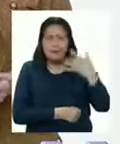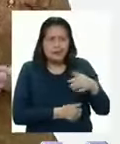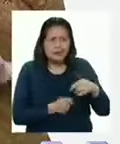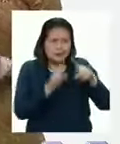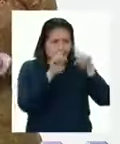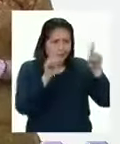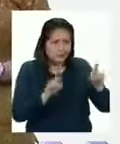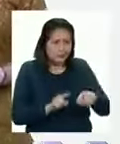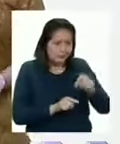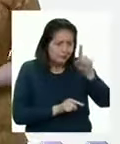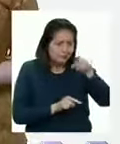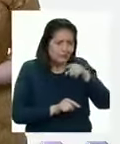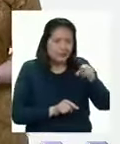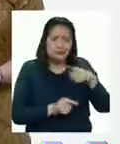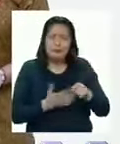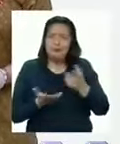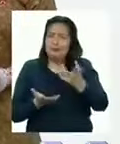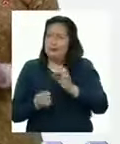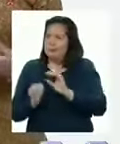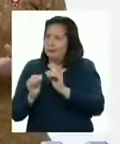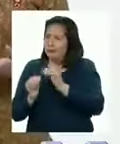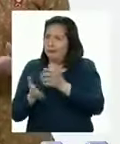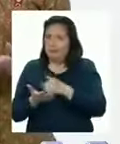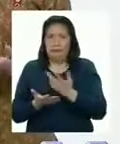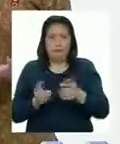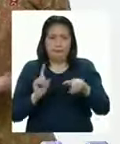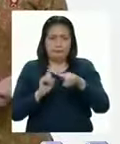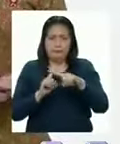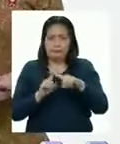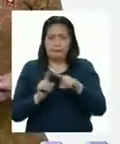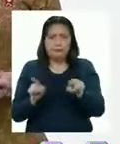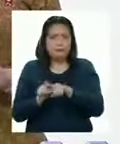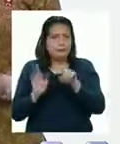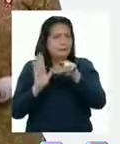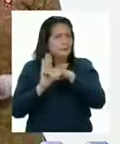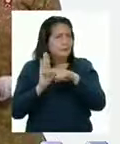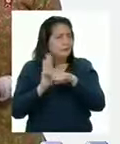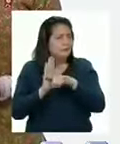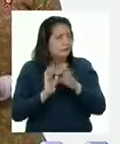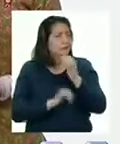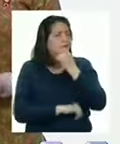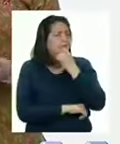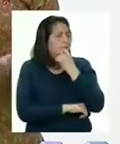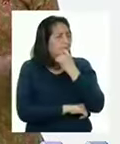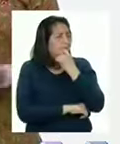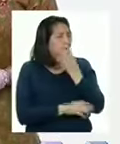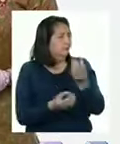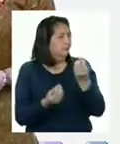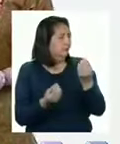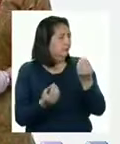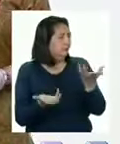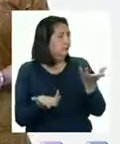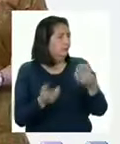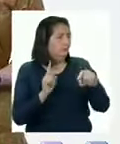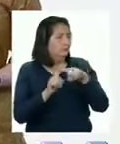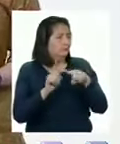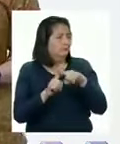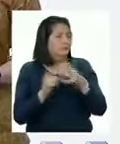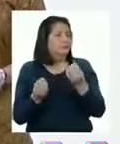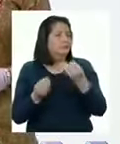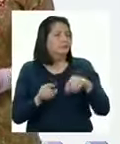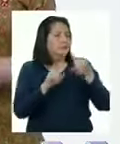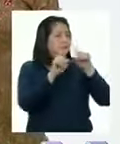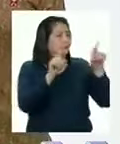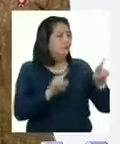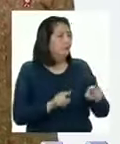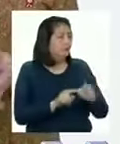yupana Pero para resolver el problema hace falta multiplicar y también restar ¿Cómo podemos multiplicar y restar con la